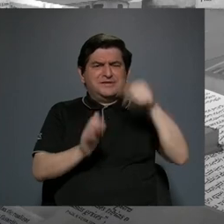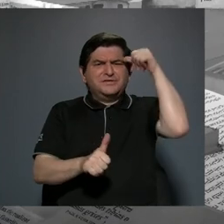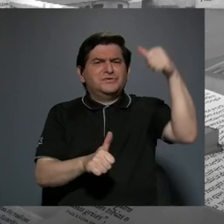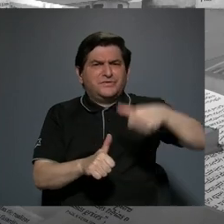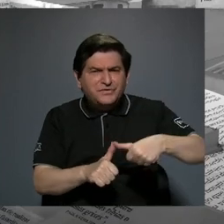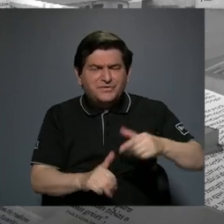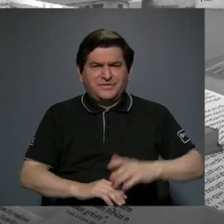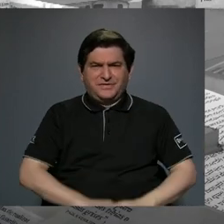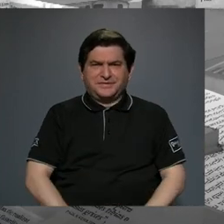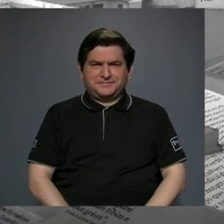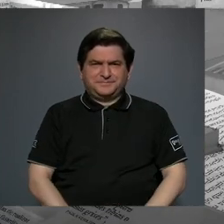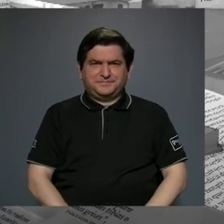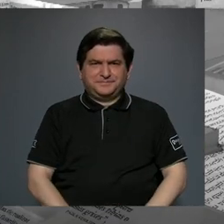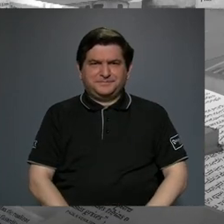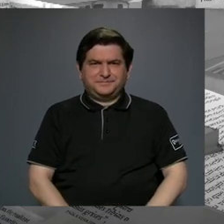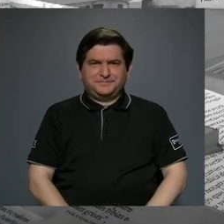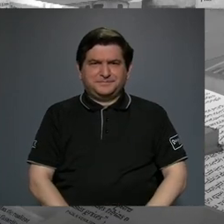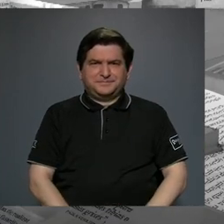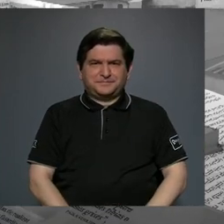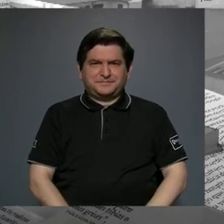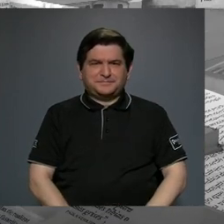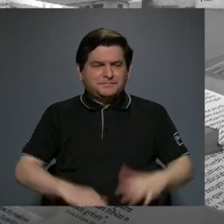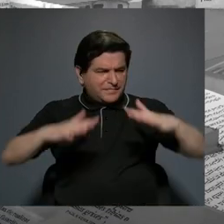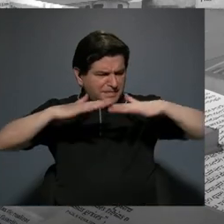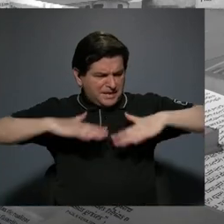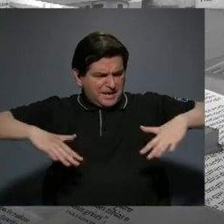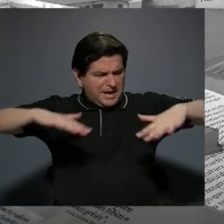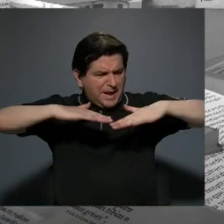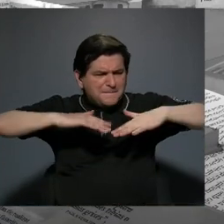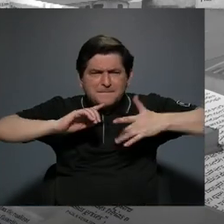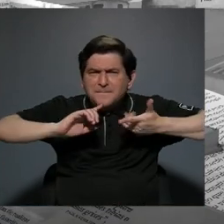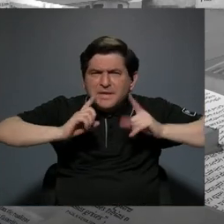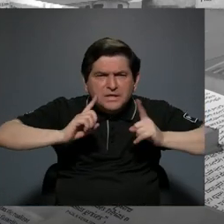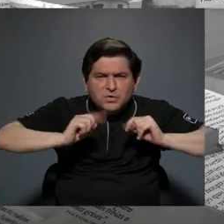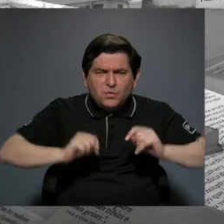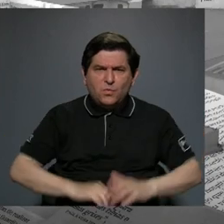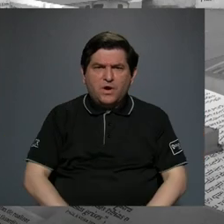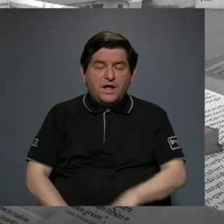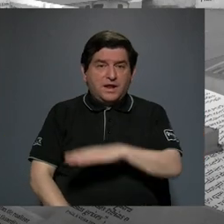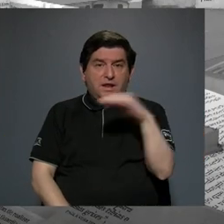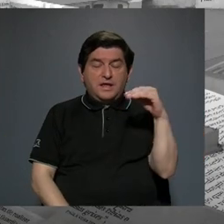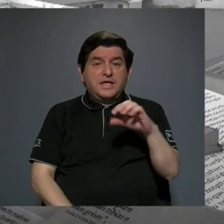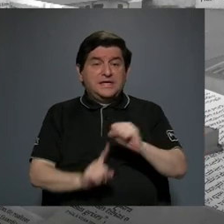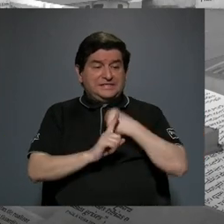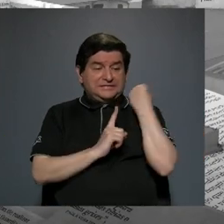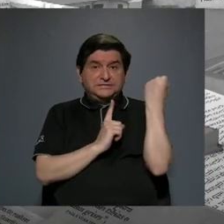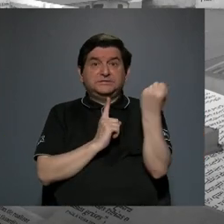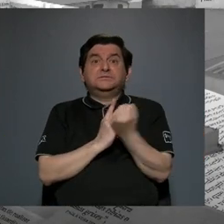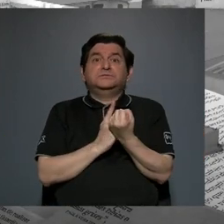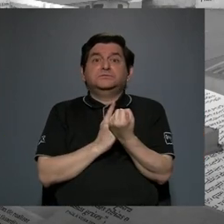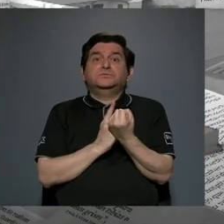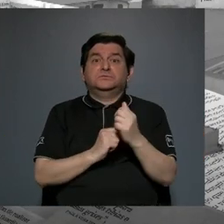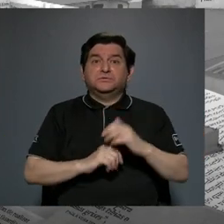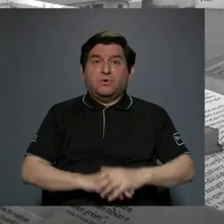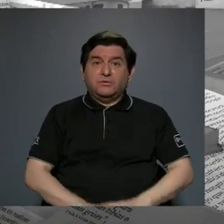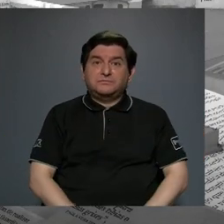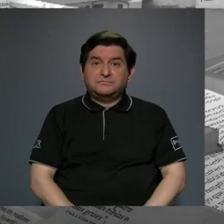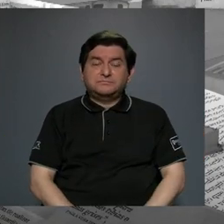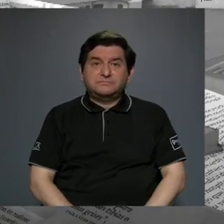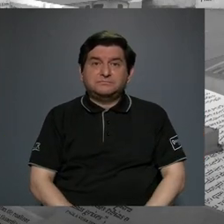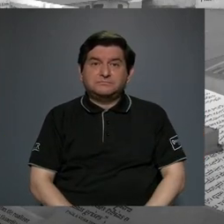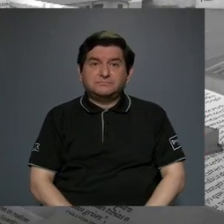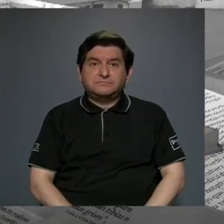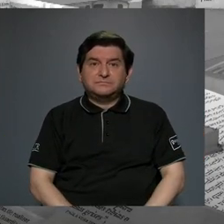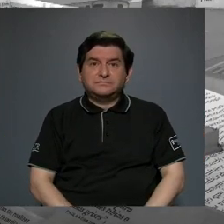recordemos qué ambiente se vivía y cuáles son las circunstancias en que